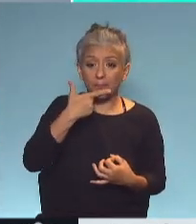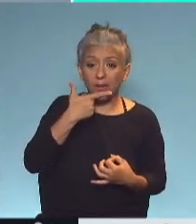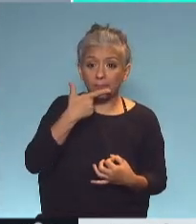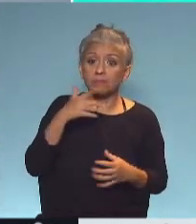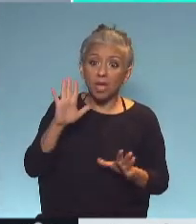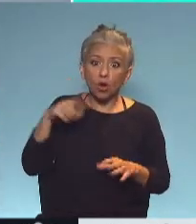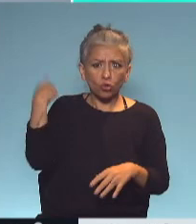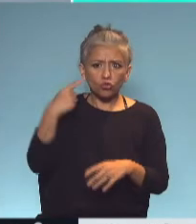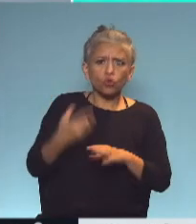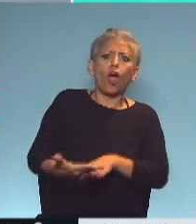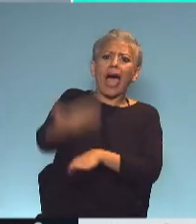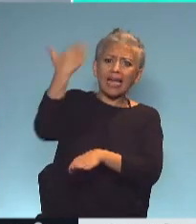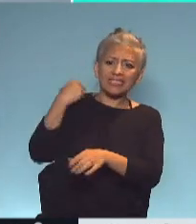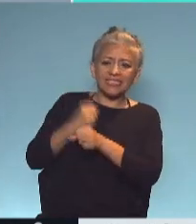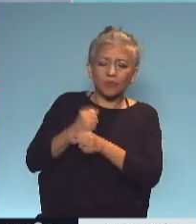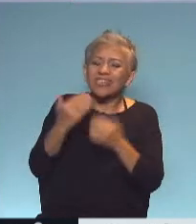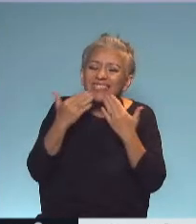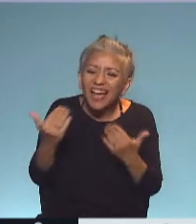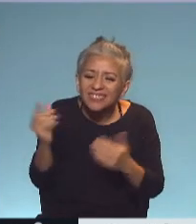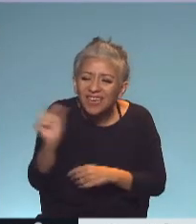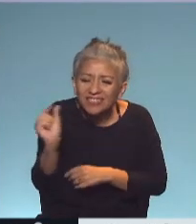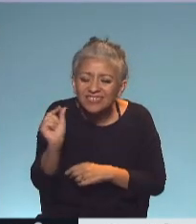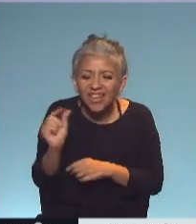fecha. Bien, Tomás, gracias por estos minutos. Muy amable.